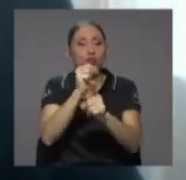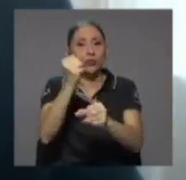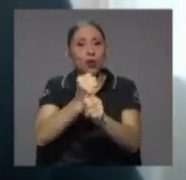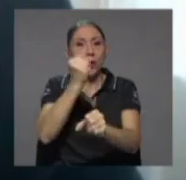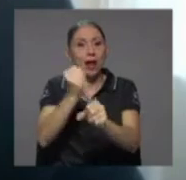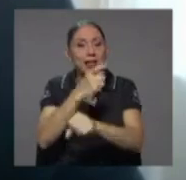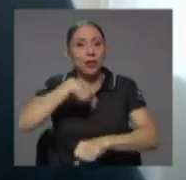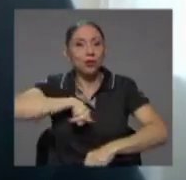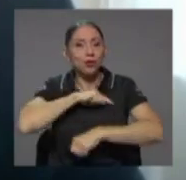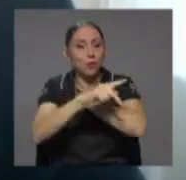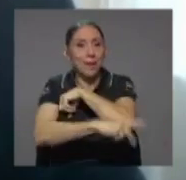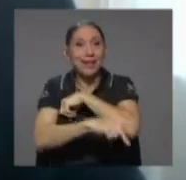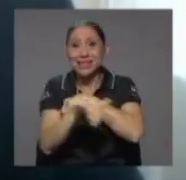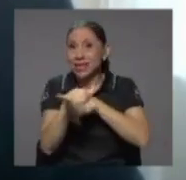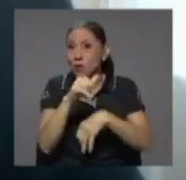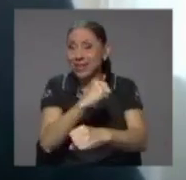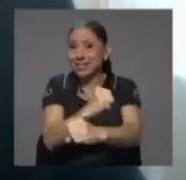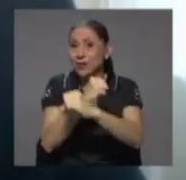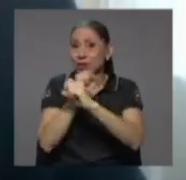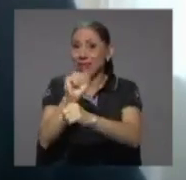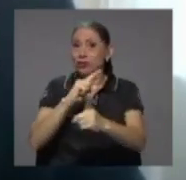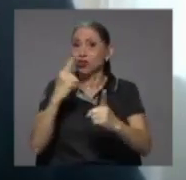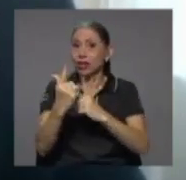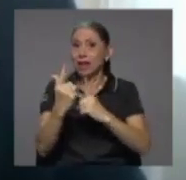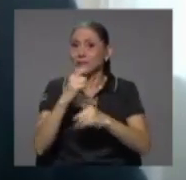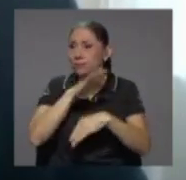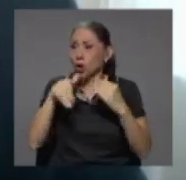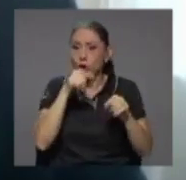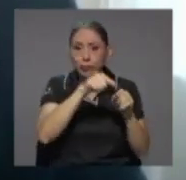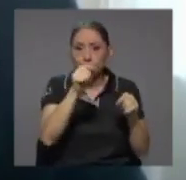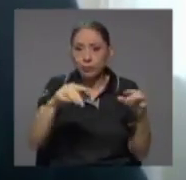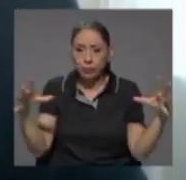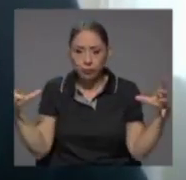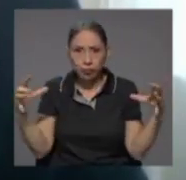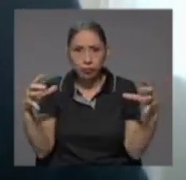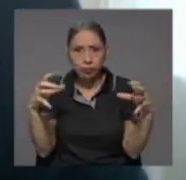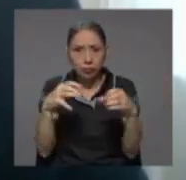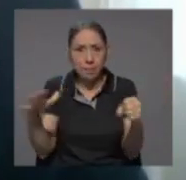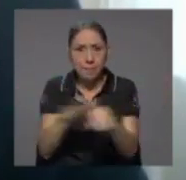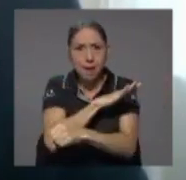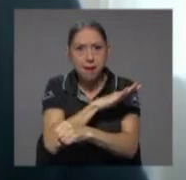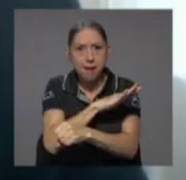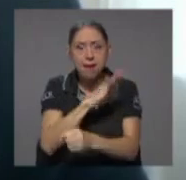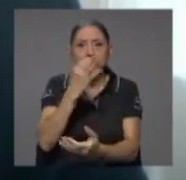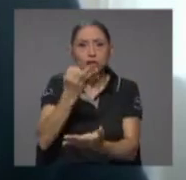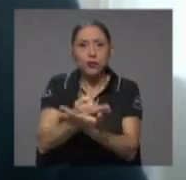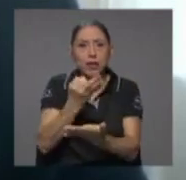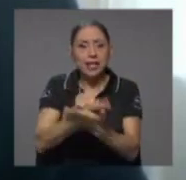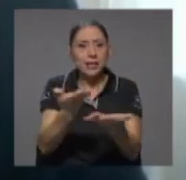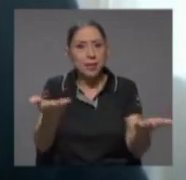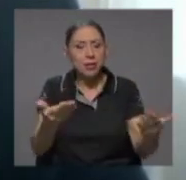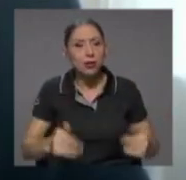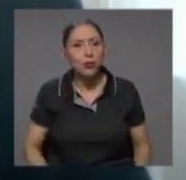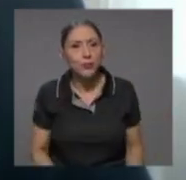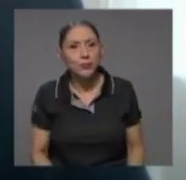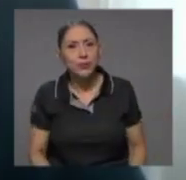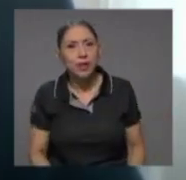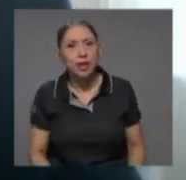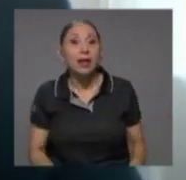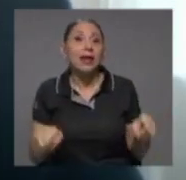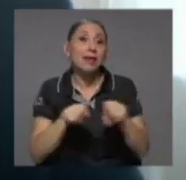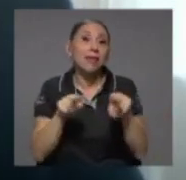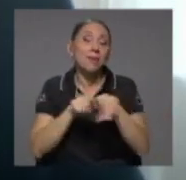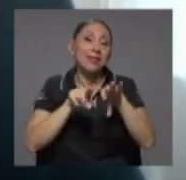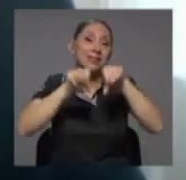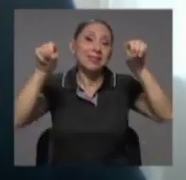la seguridad social como un todo y su financiamiento y como no este pues el régimen